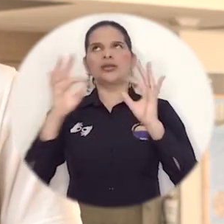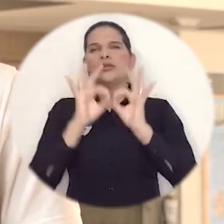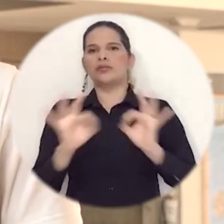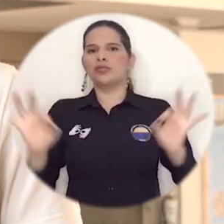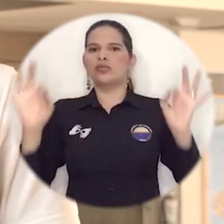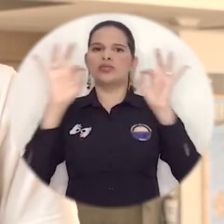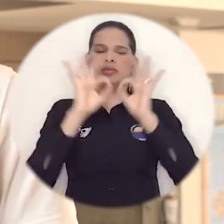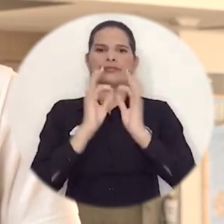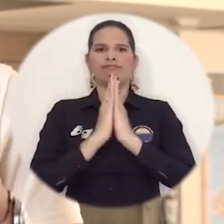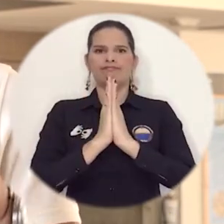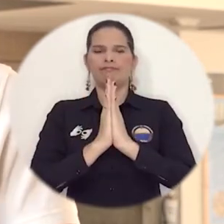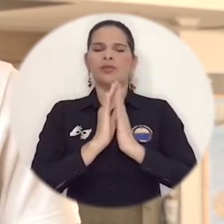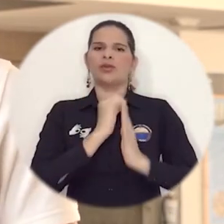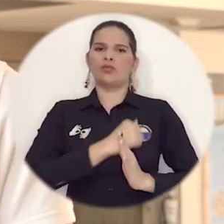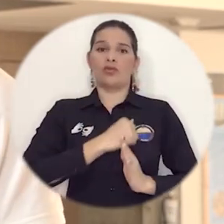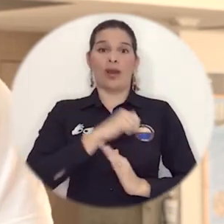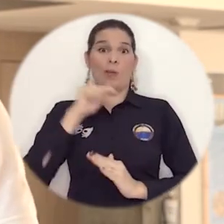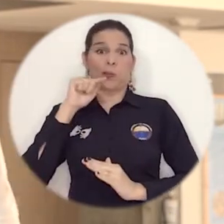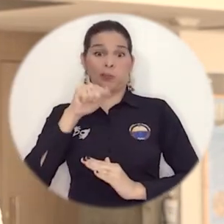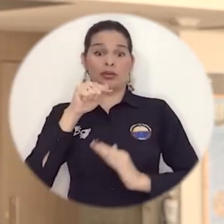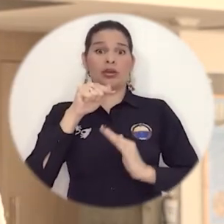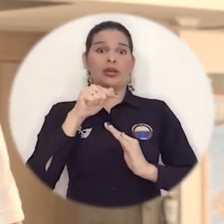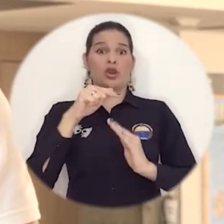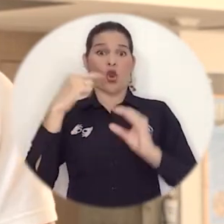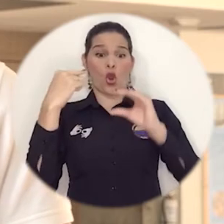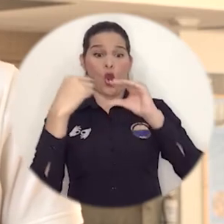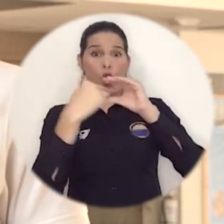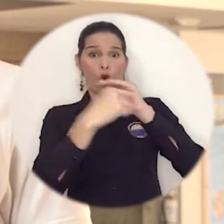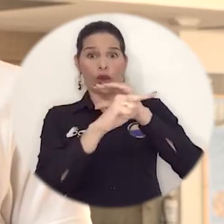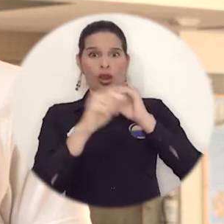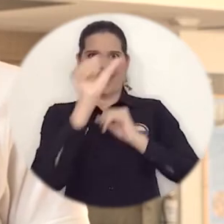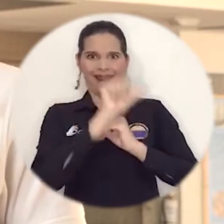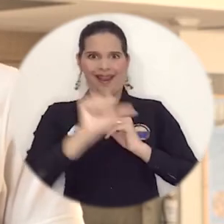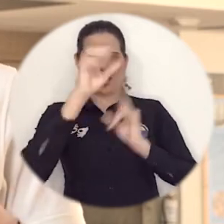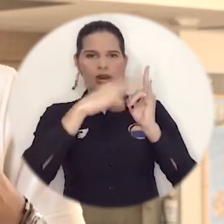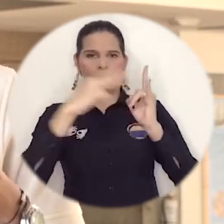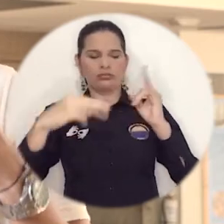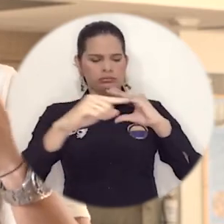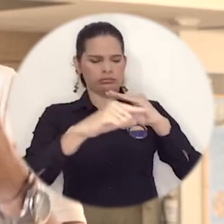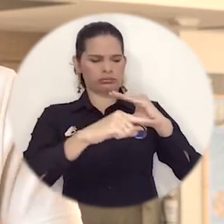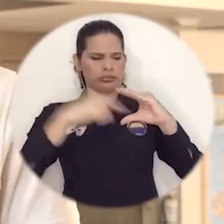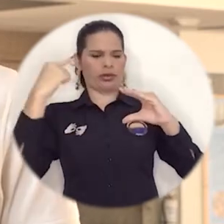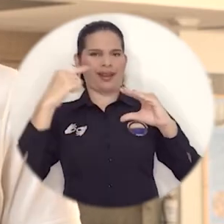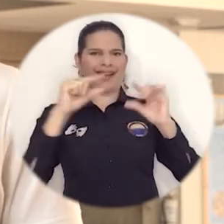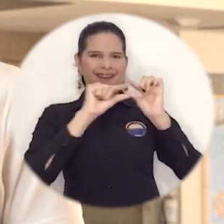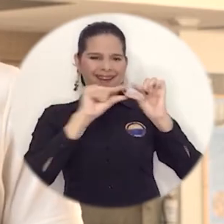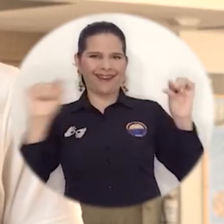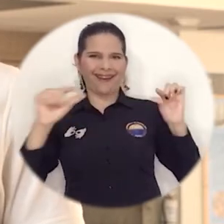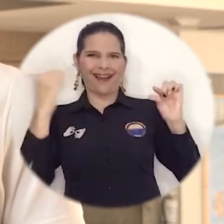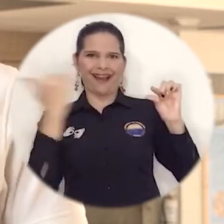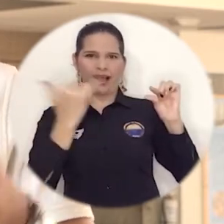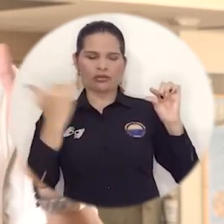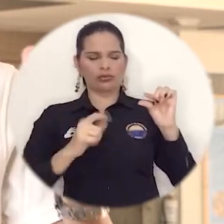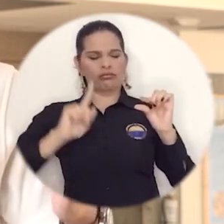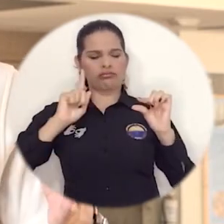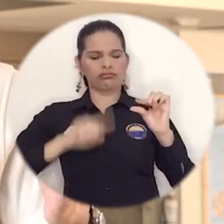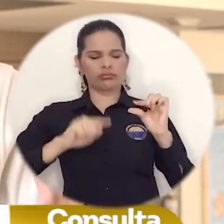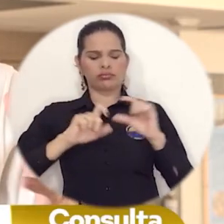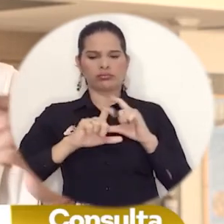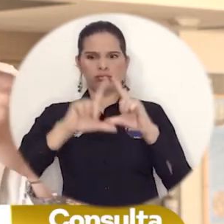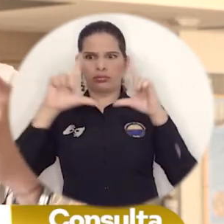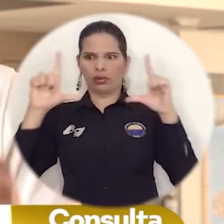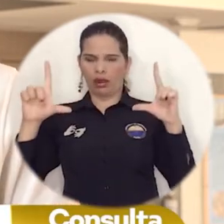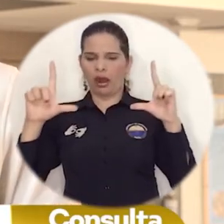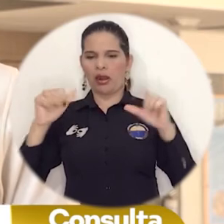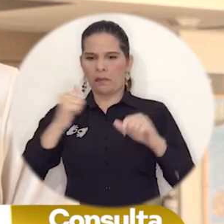institucional es tanta que allí se va a enviar un link en el cual usted va a poder ingresar a una plataforma